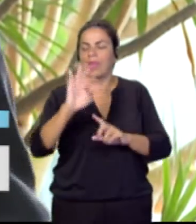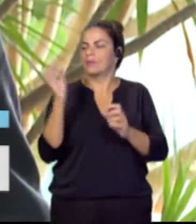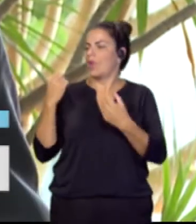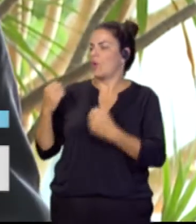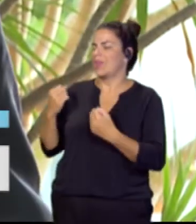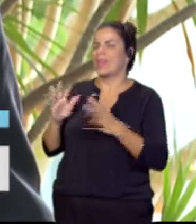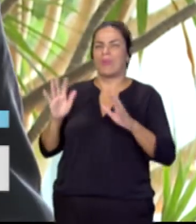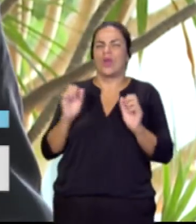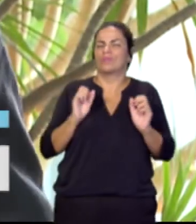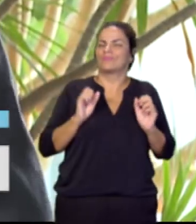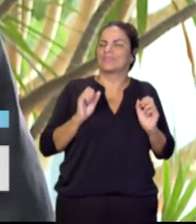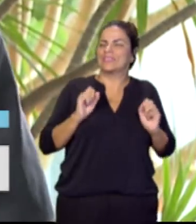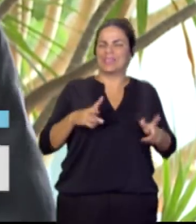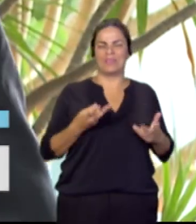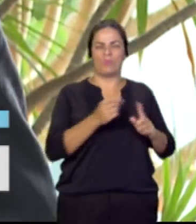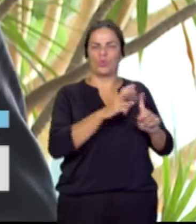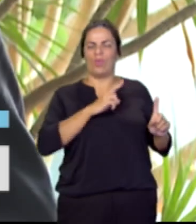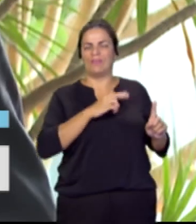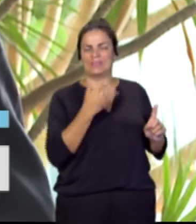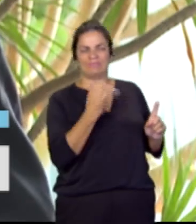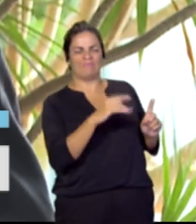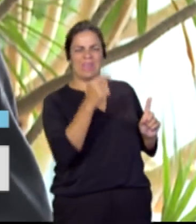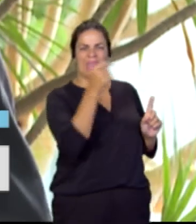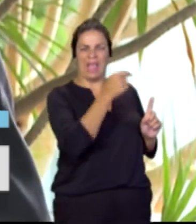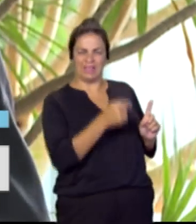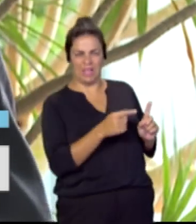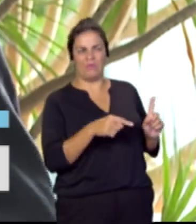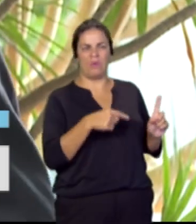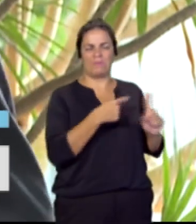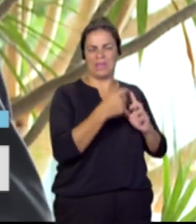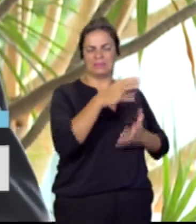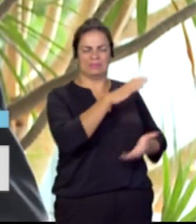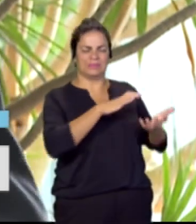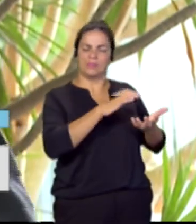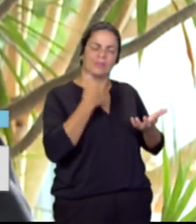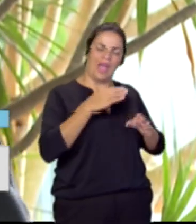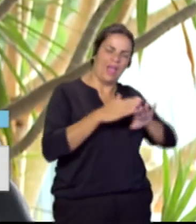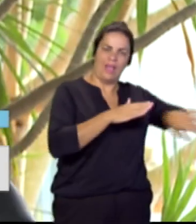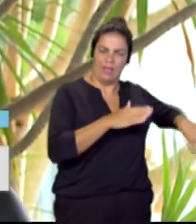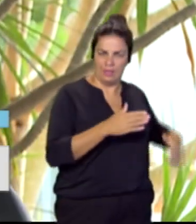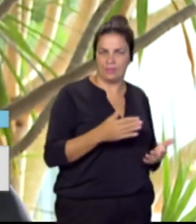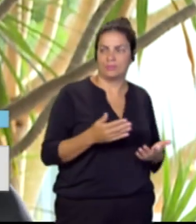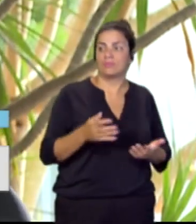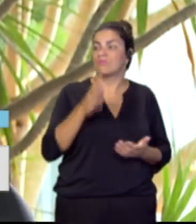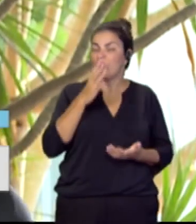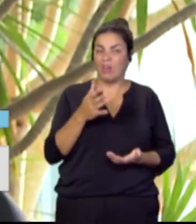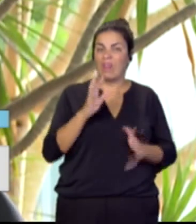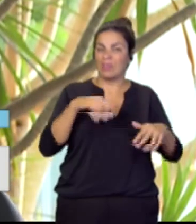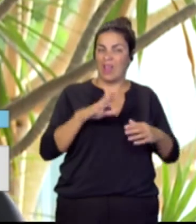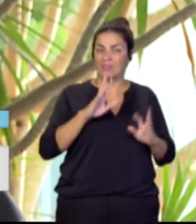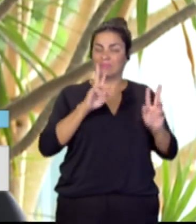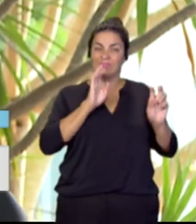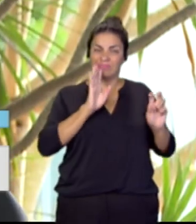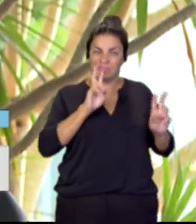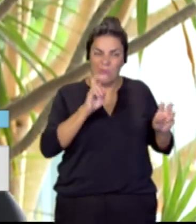toxicidad y estas controversias. Que, repito, no aportan nada